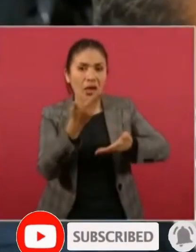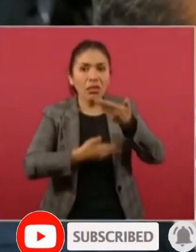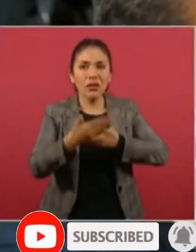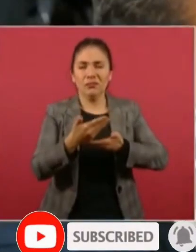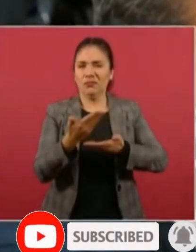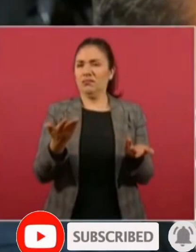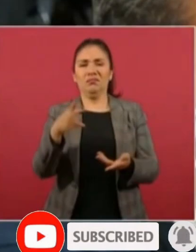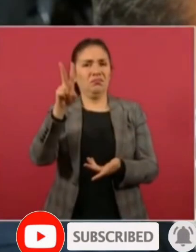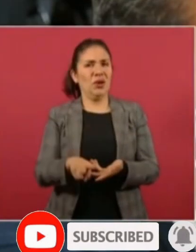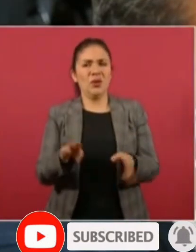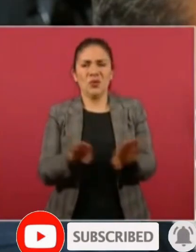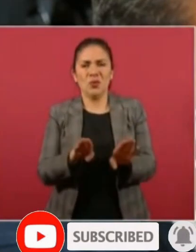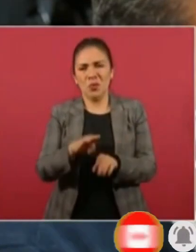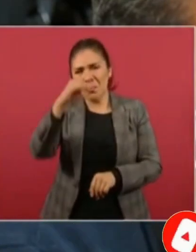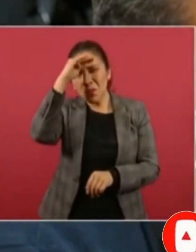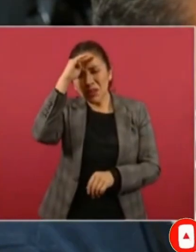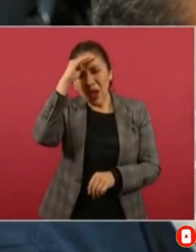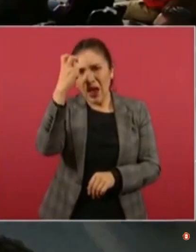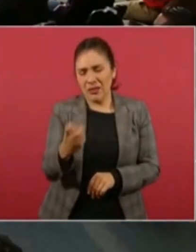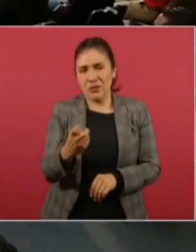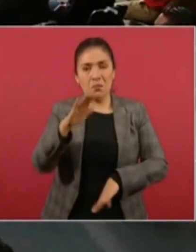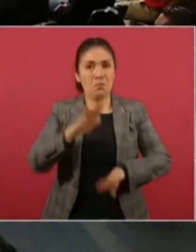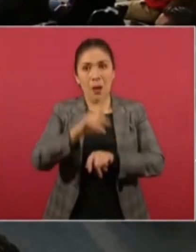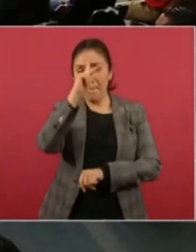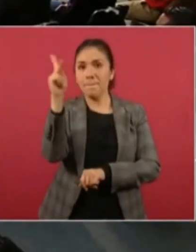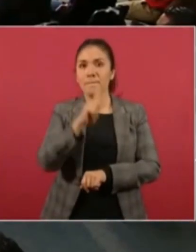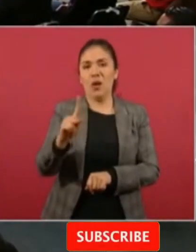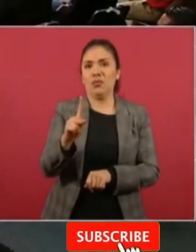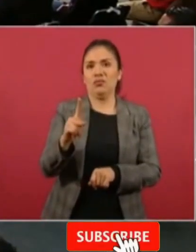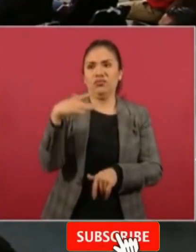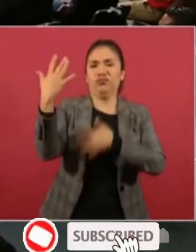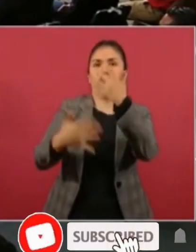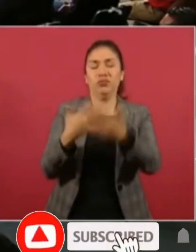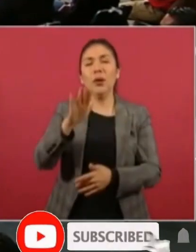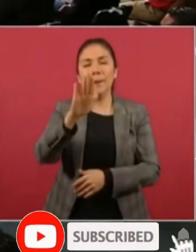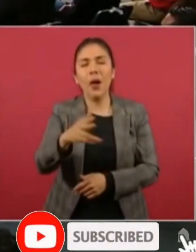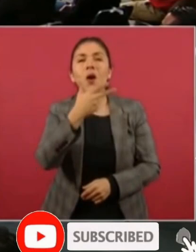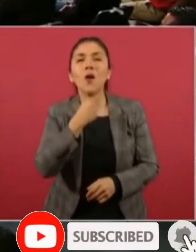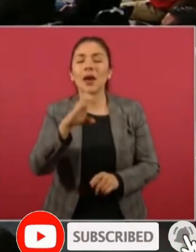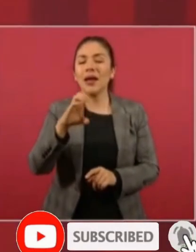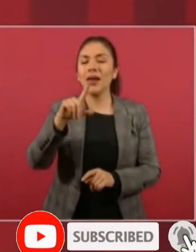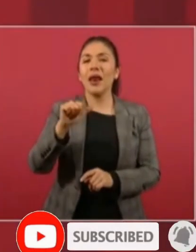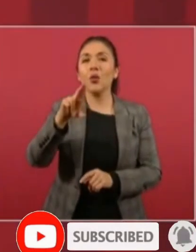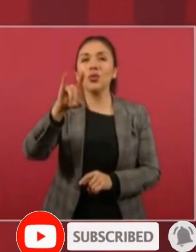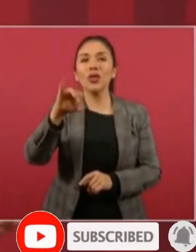Sería una cosa escandalosa. O sea, Claudio X. González y